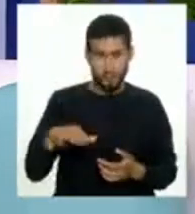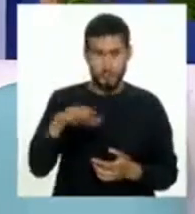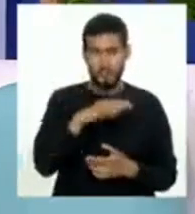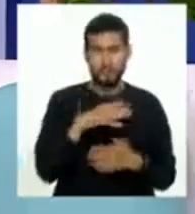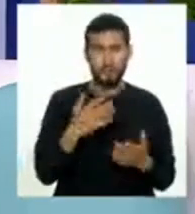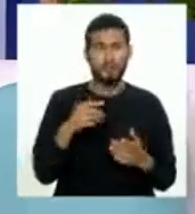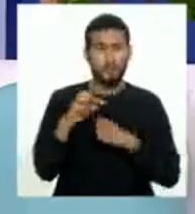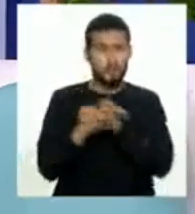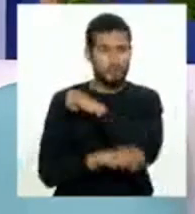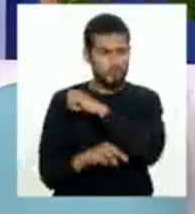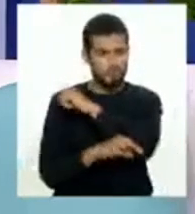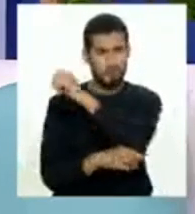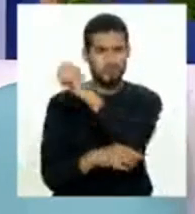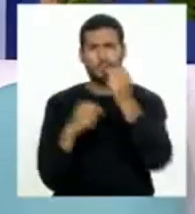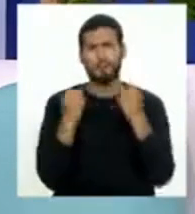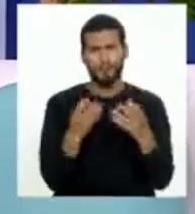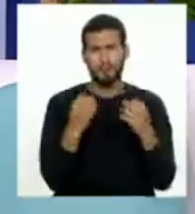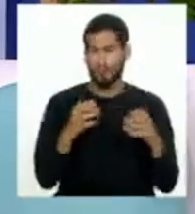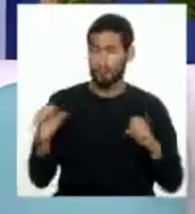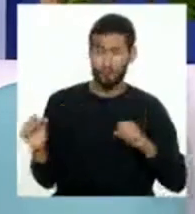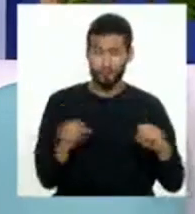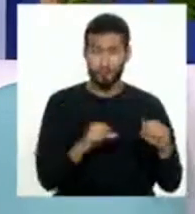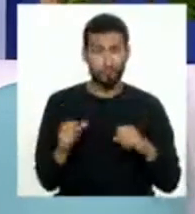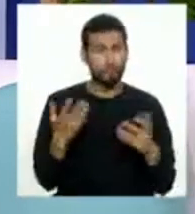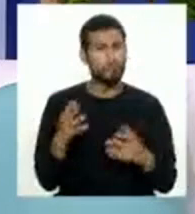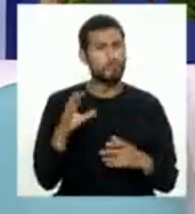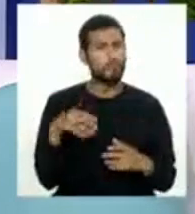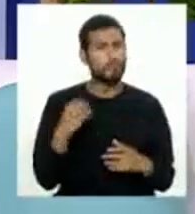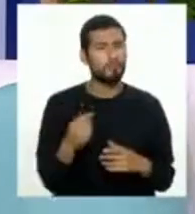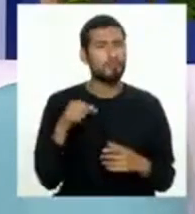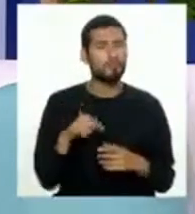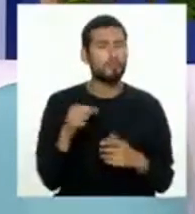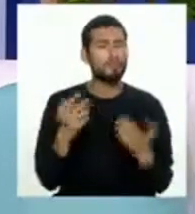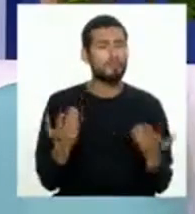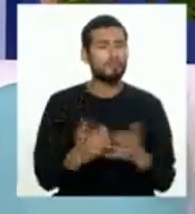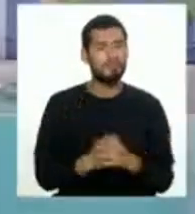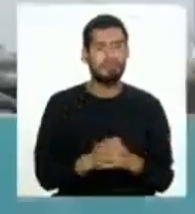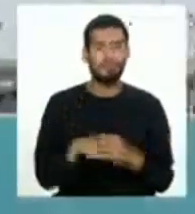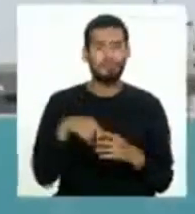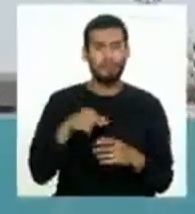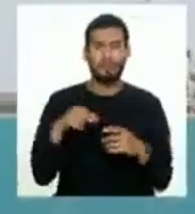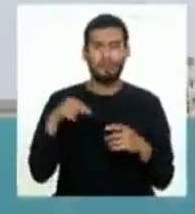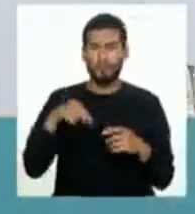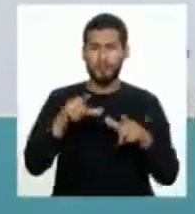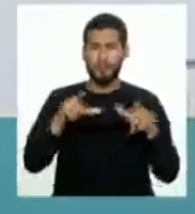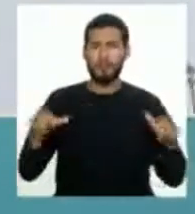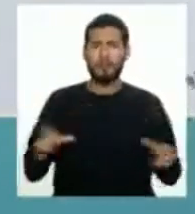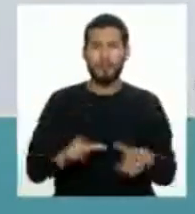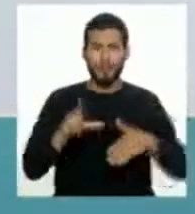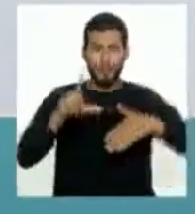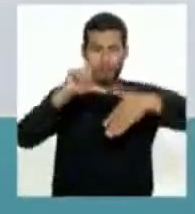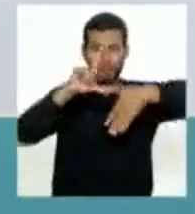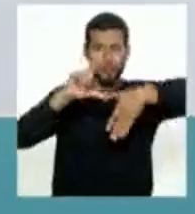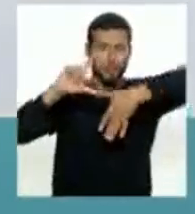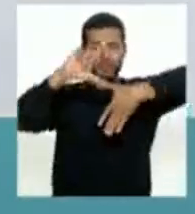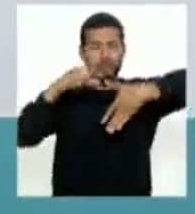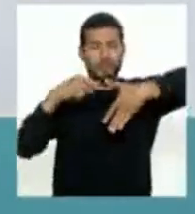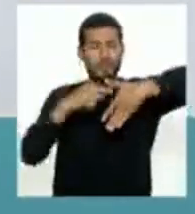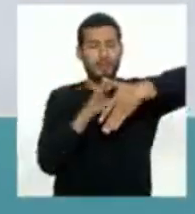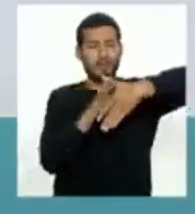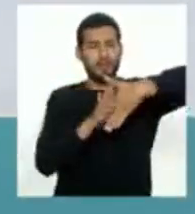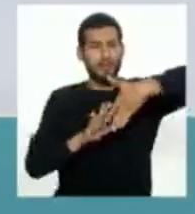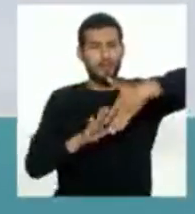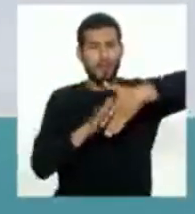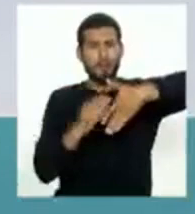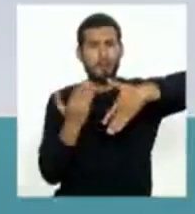un país altamente sísmico debido a que estamos localizados en el llamado cinturón de fuego que es